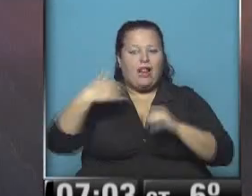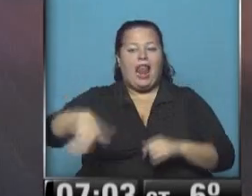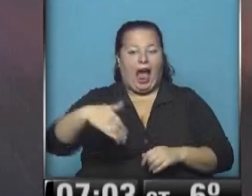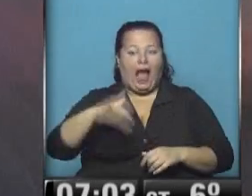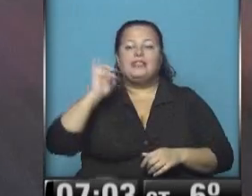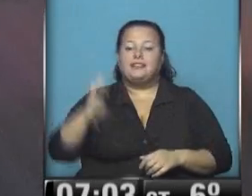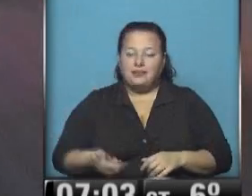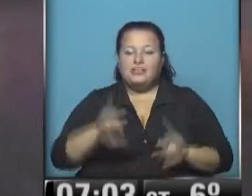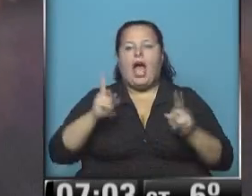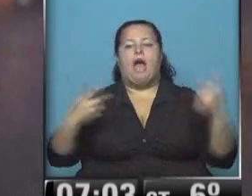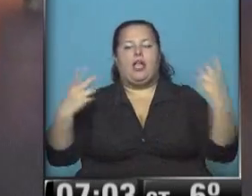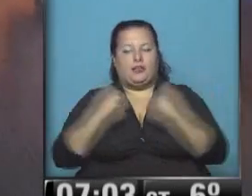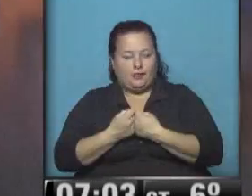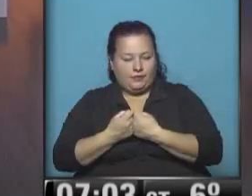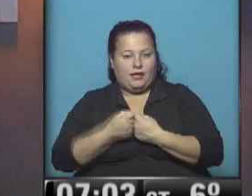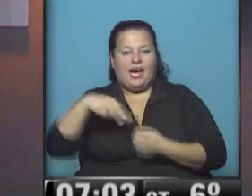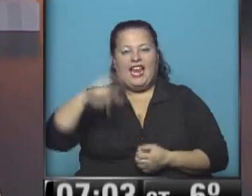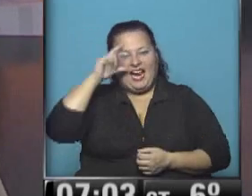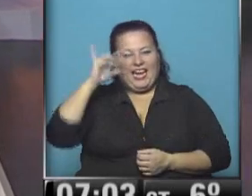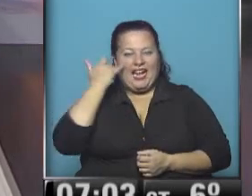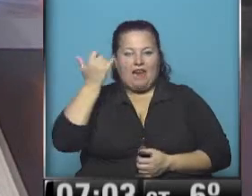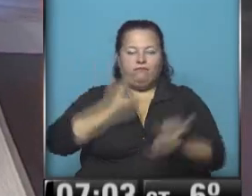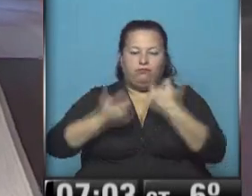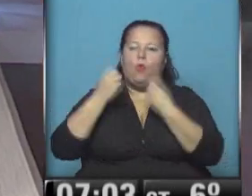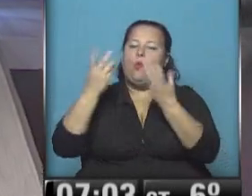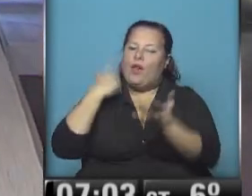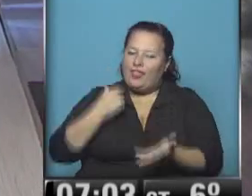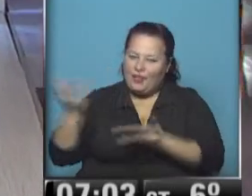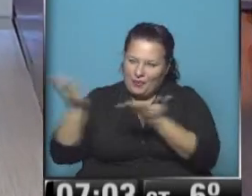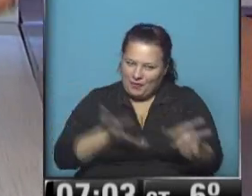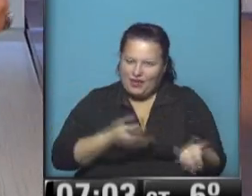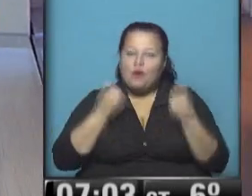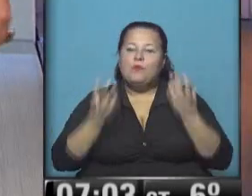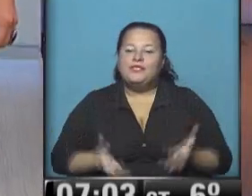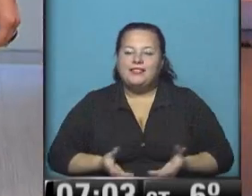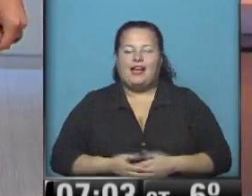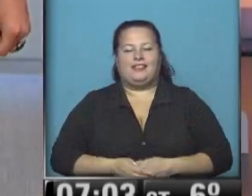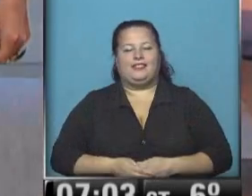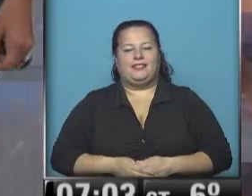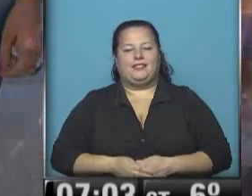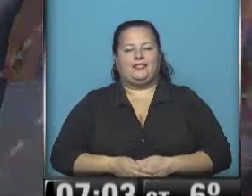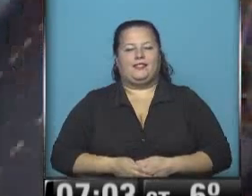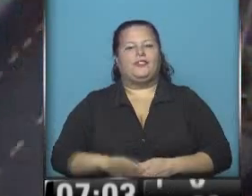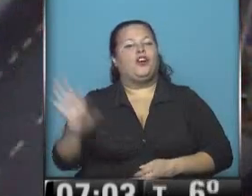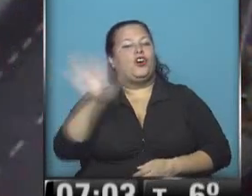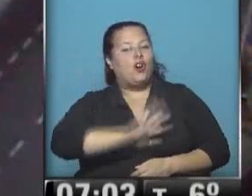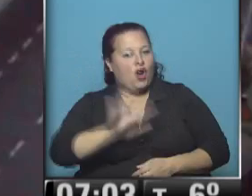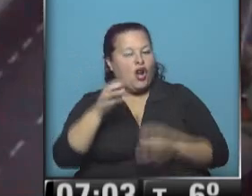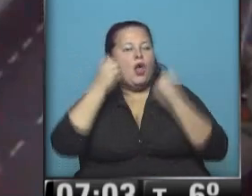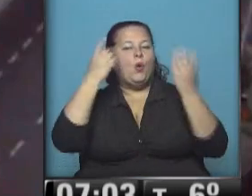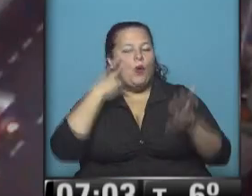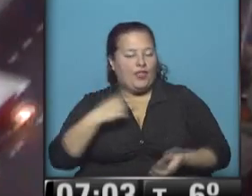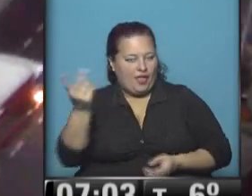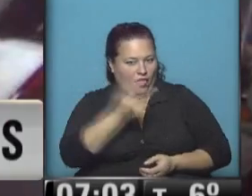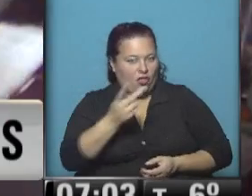calle? Claro, también hay algunos accidentes, Nery Lucero, en la mañana de hoy. damos la bienvenida, Nery, ¿cómo estás? Buen día, ¿cómo estás? Hola, muy buenos